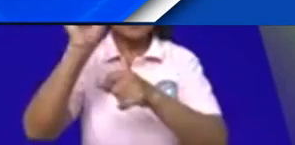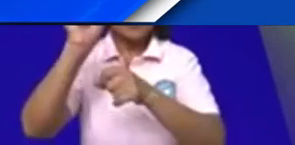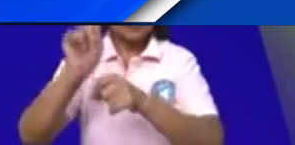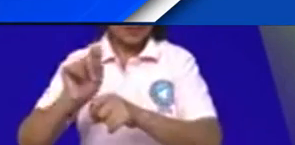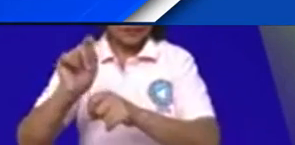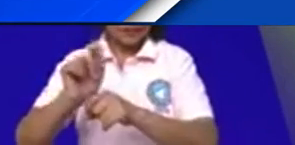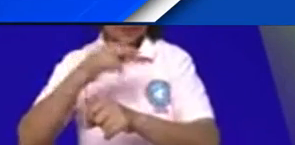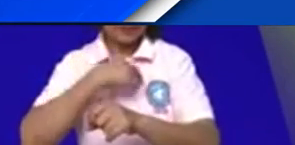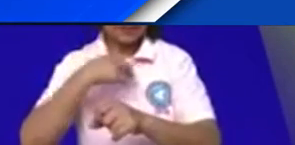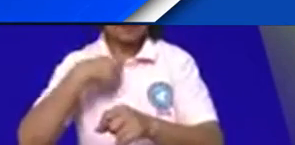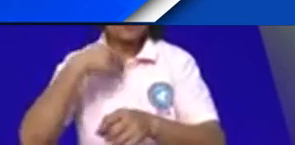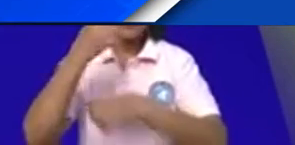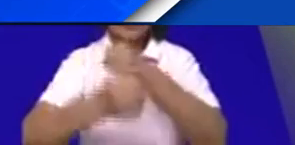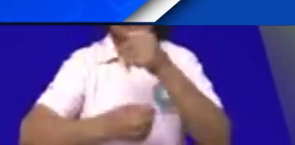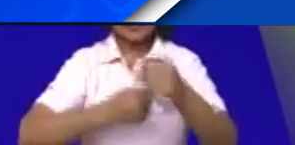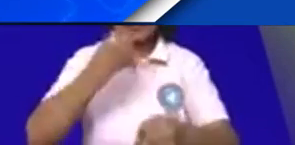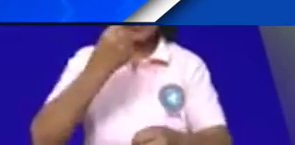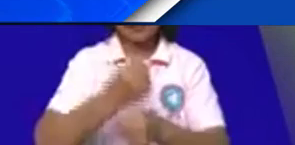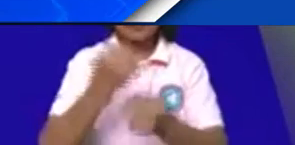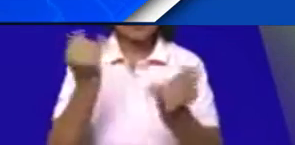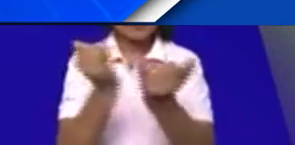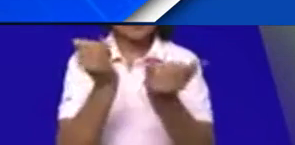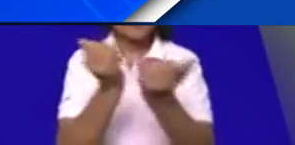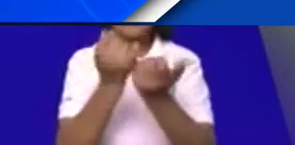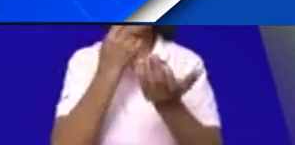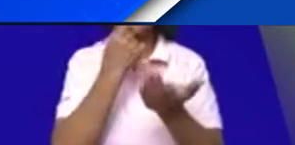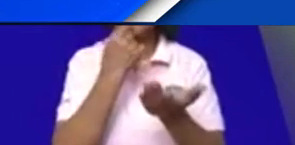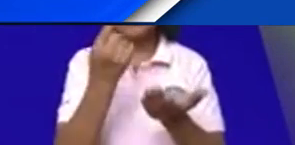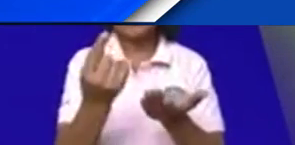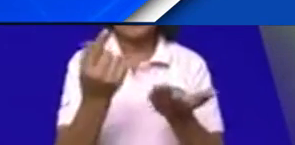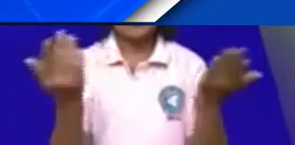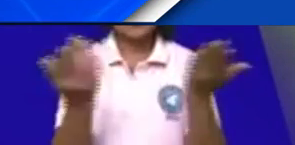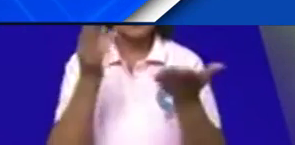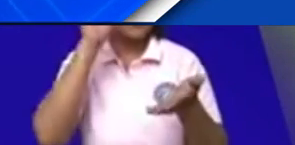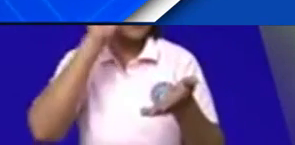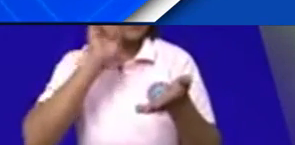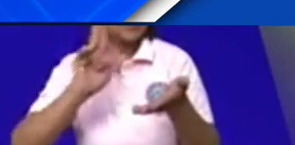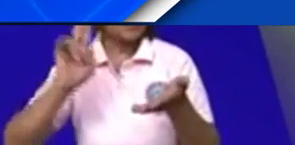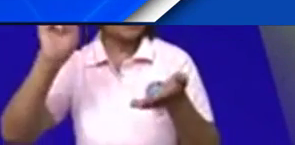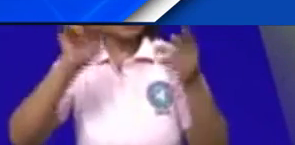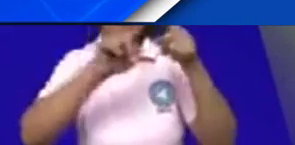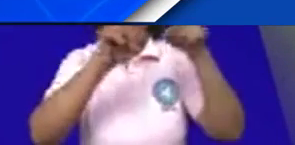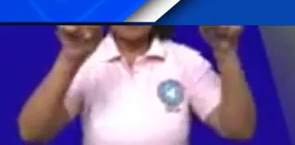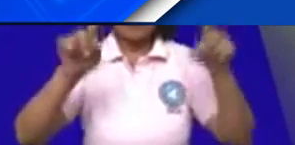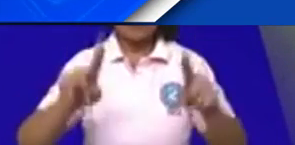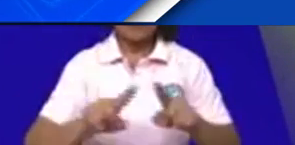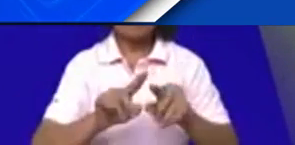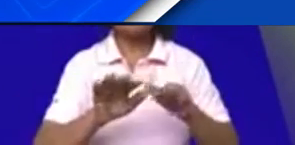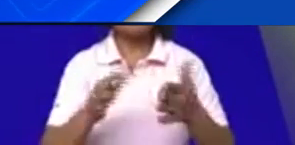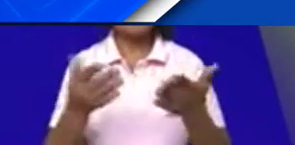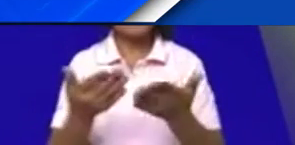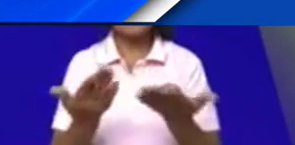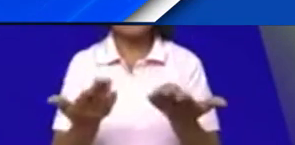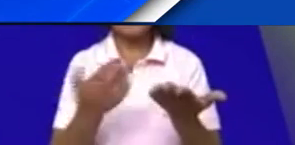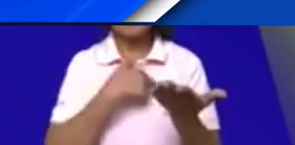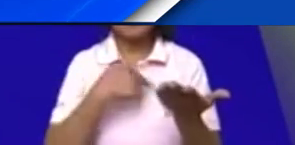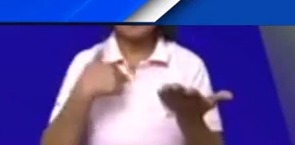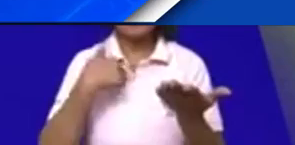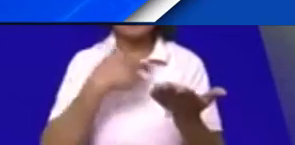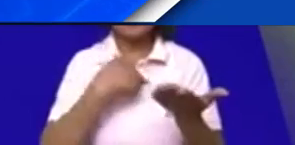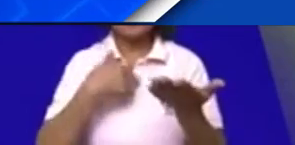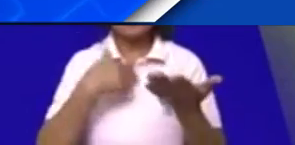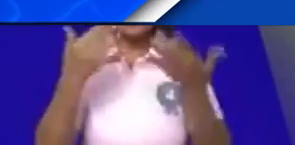Managua este año también se declaró una universidad digital y hicimos ese